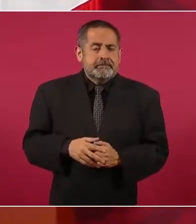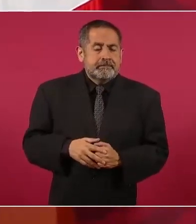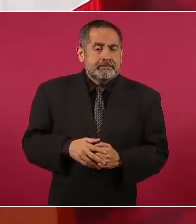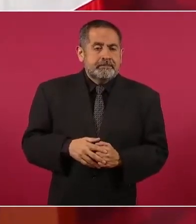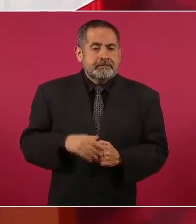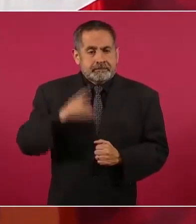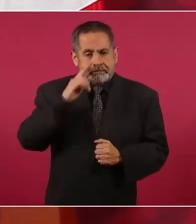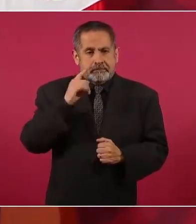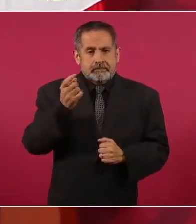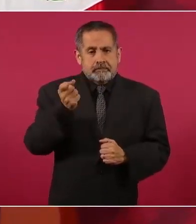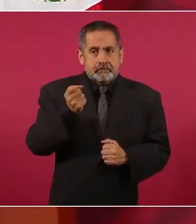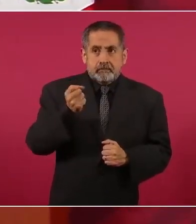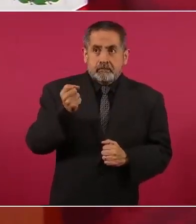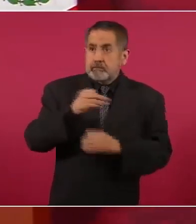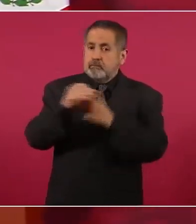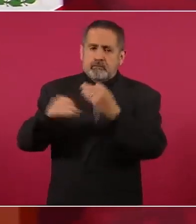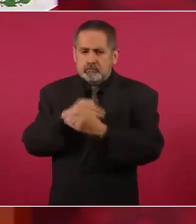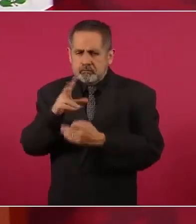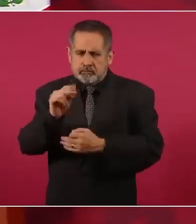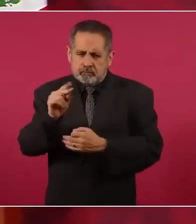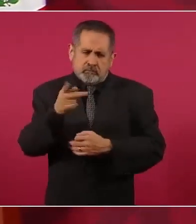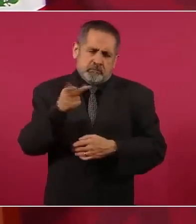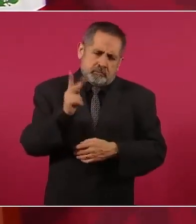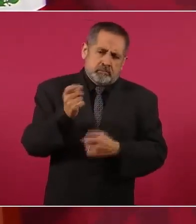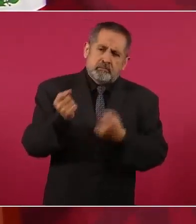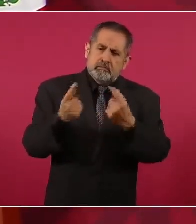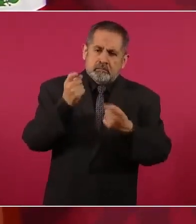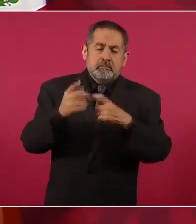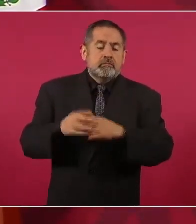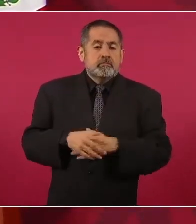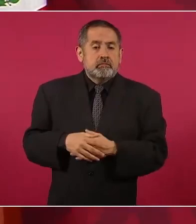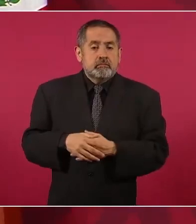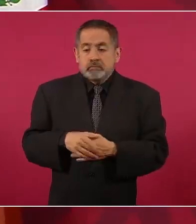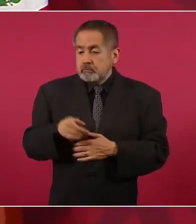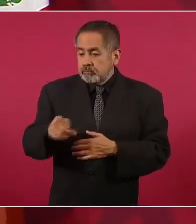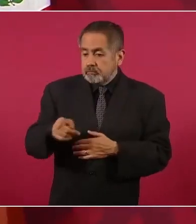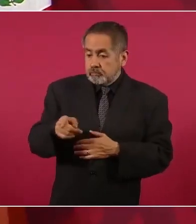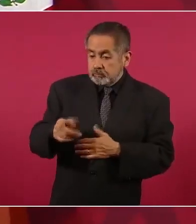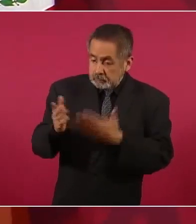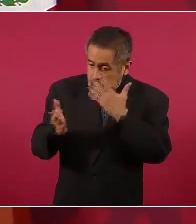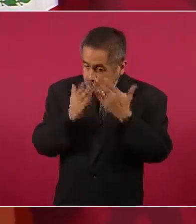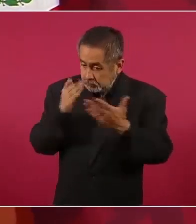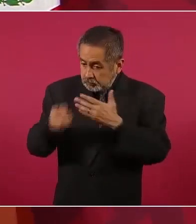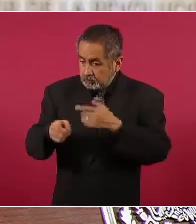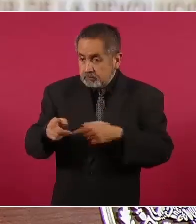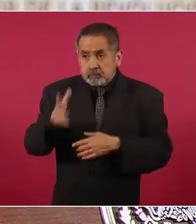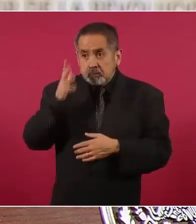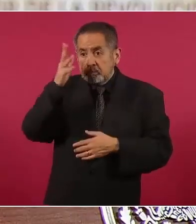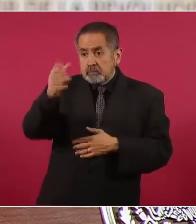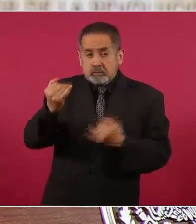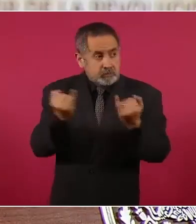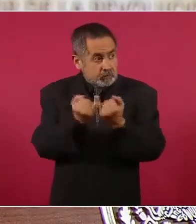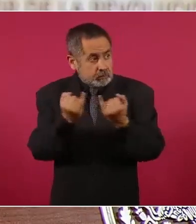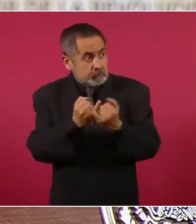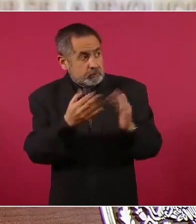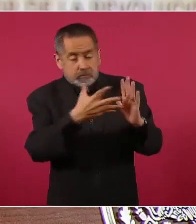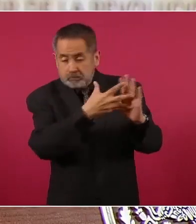afortunadamente no todos, se les decía a los hijos estudia para que cuando seas grande